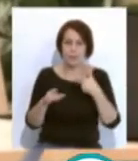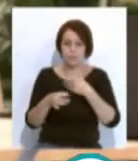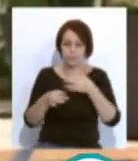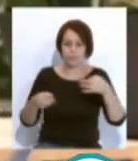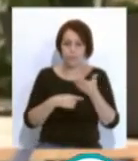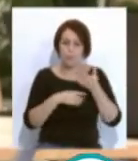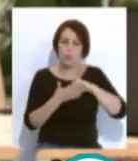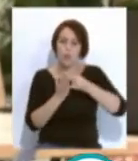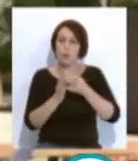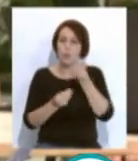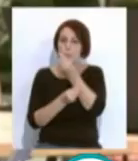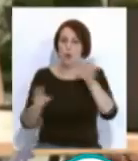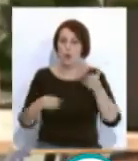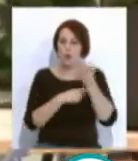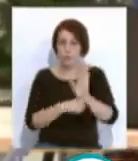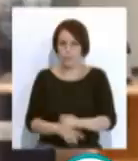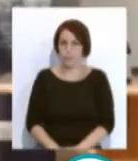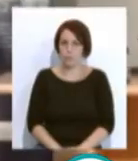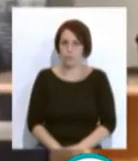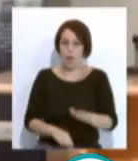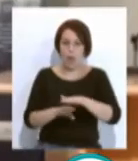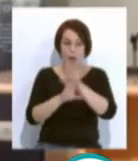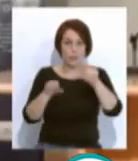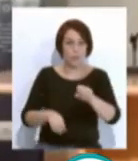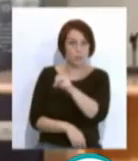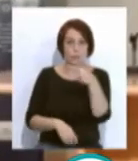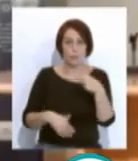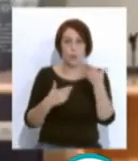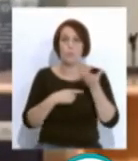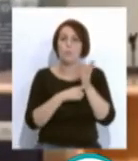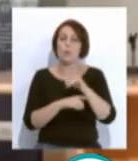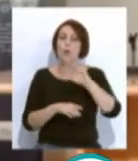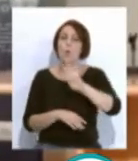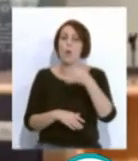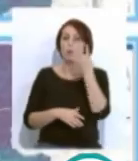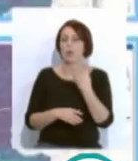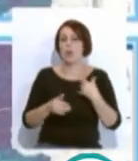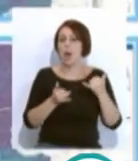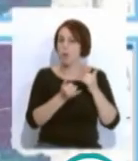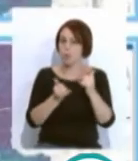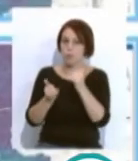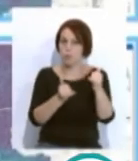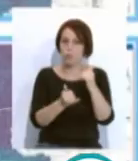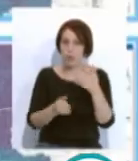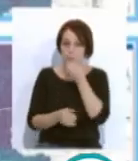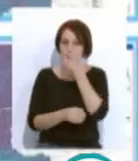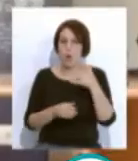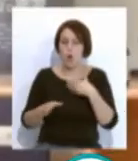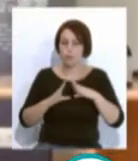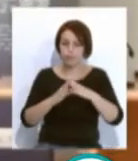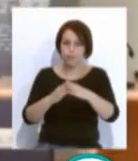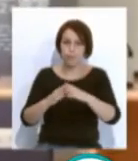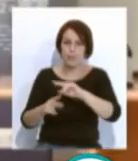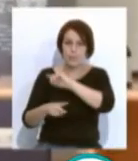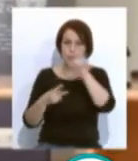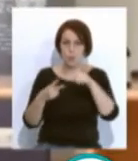el mejor proyecto posible. El podio final quedó resuelto con la propuesta 4 de las rutas de optimización de buques en tercer lugar, en